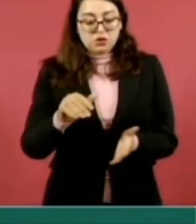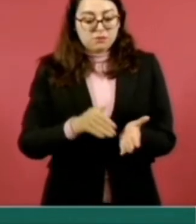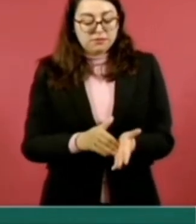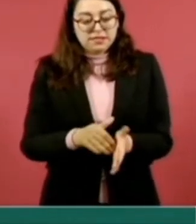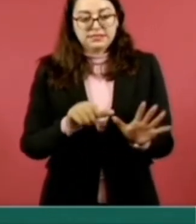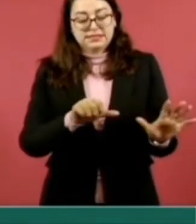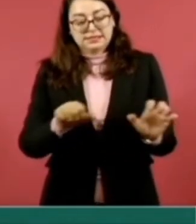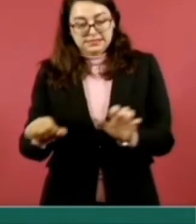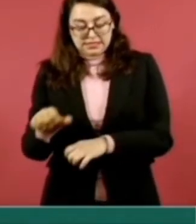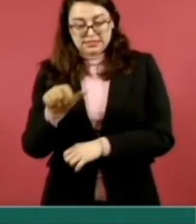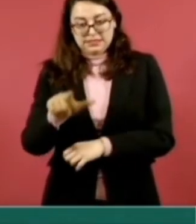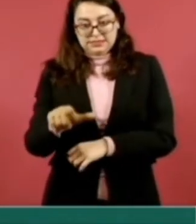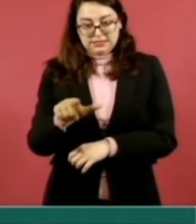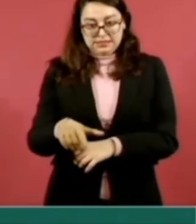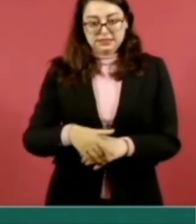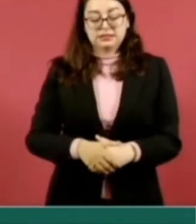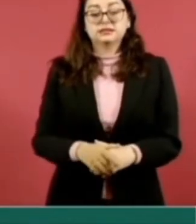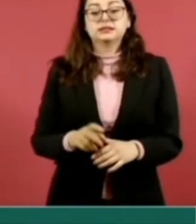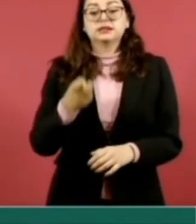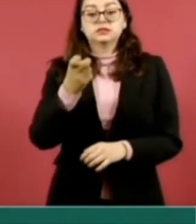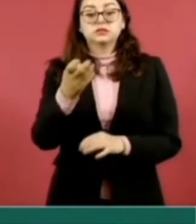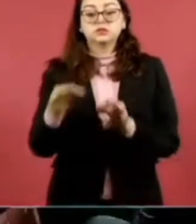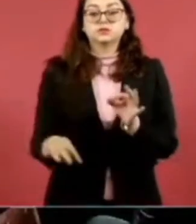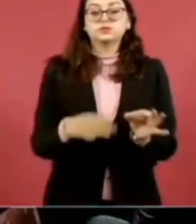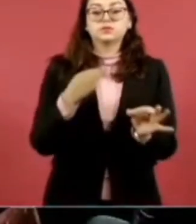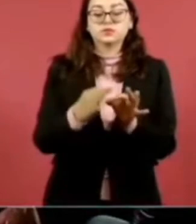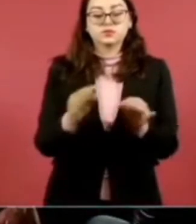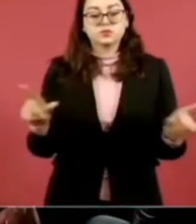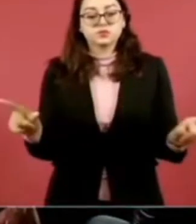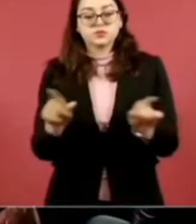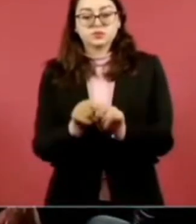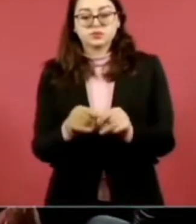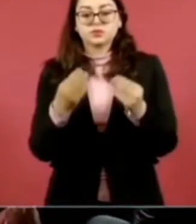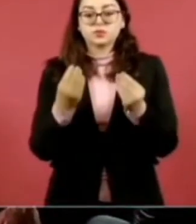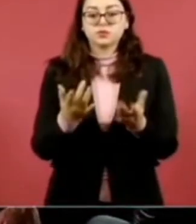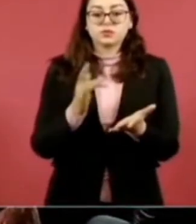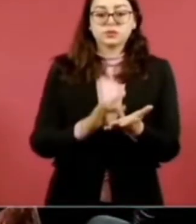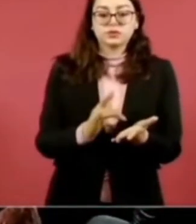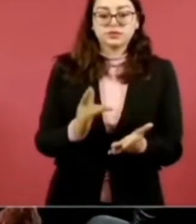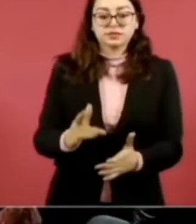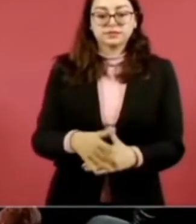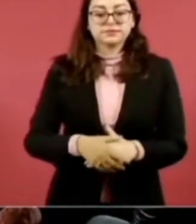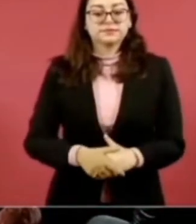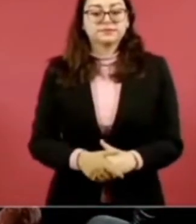617. Es cuanto por nuestra parte, señor presidente. Muchas gracias y buenos días.